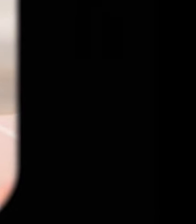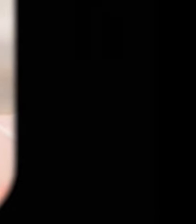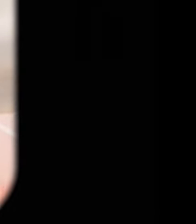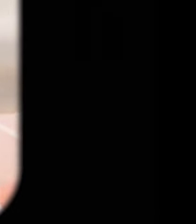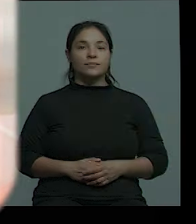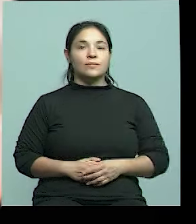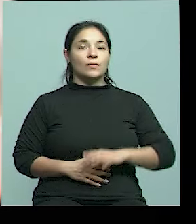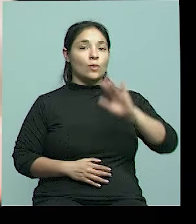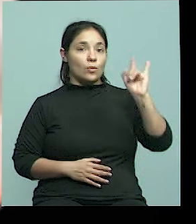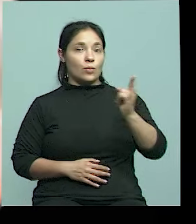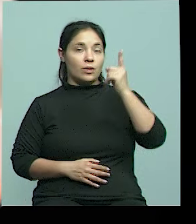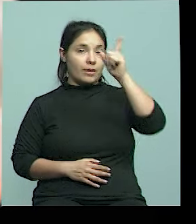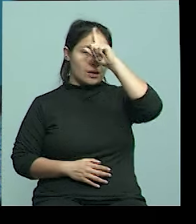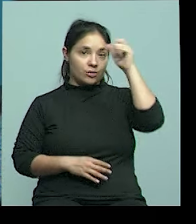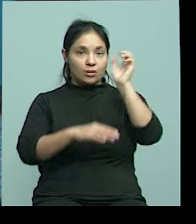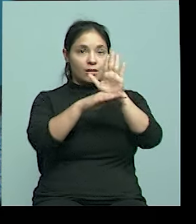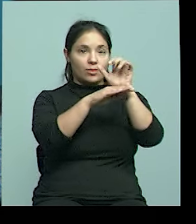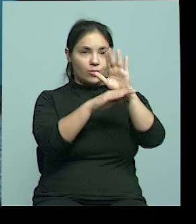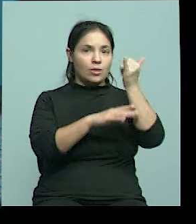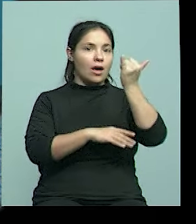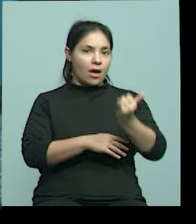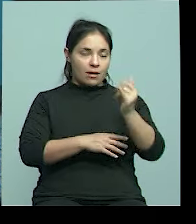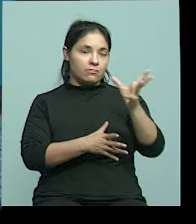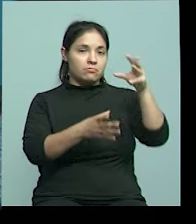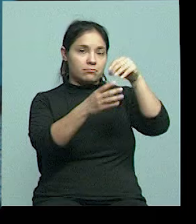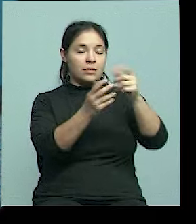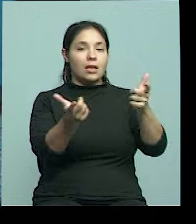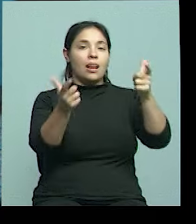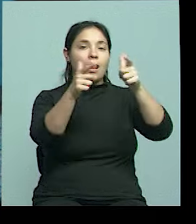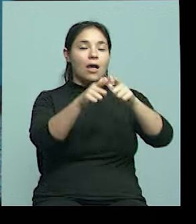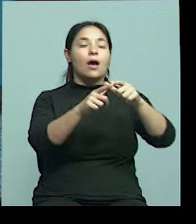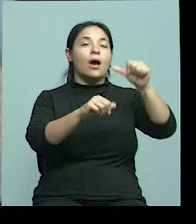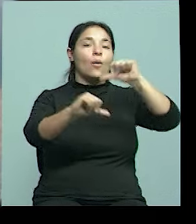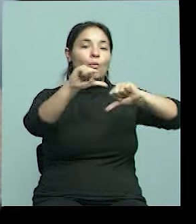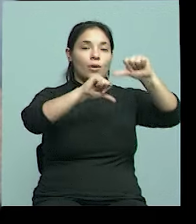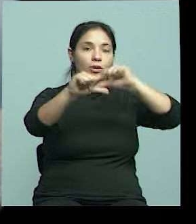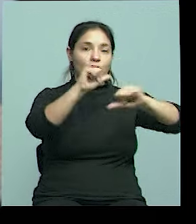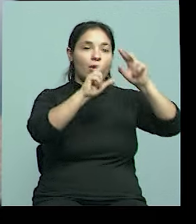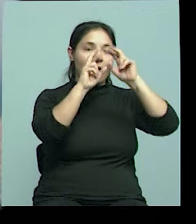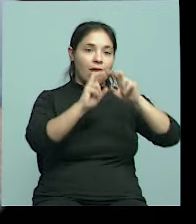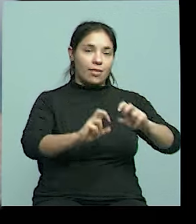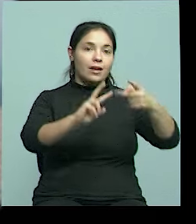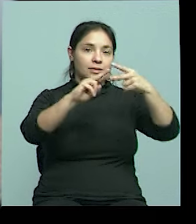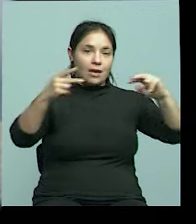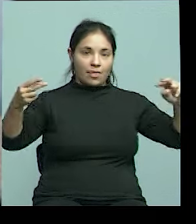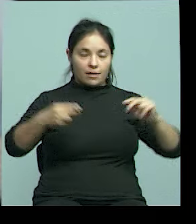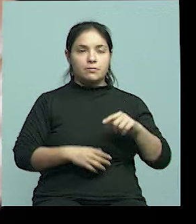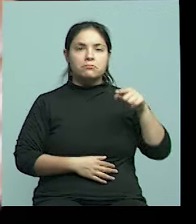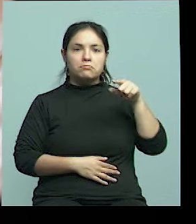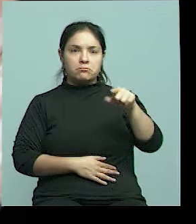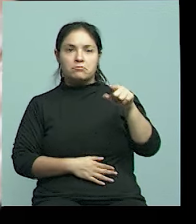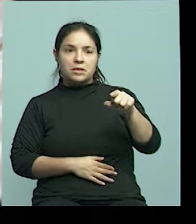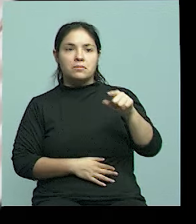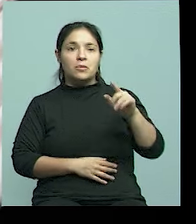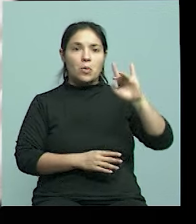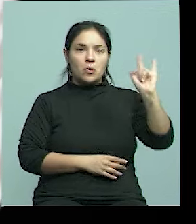La Universidad Nacional de Cuyo cuenta con el Laboratorio de Análisis de ADN. ¿Cuál es el aporte que hace